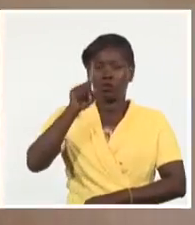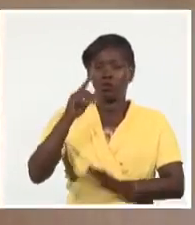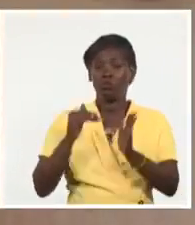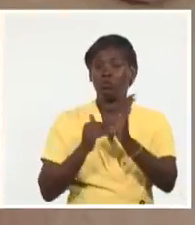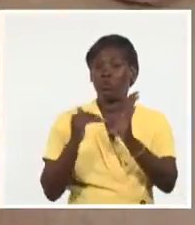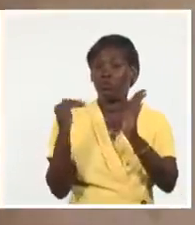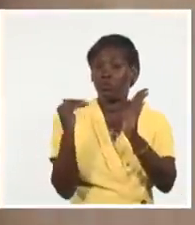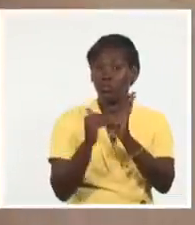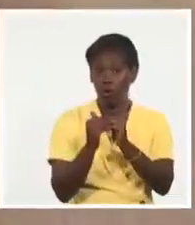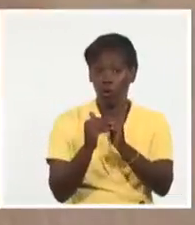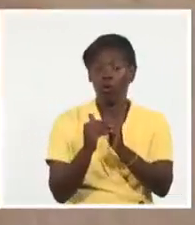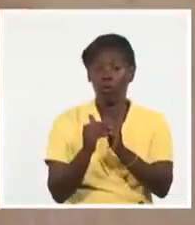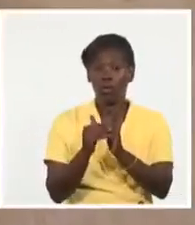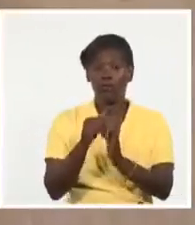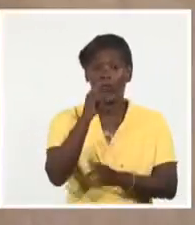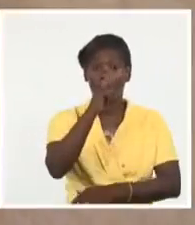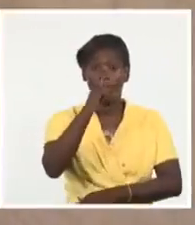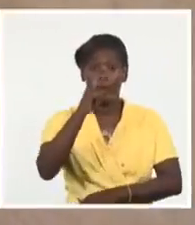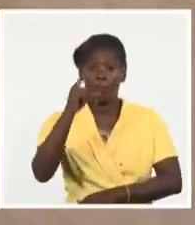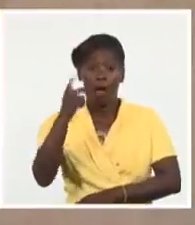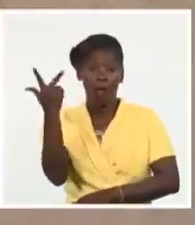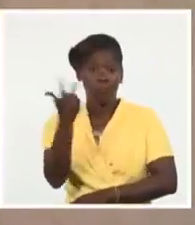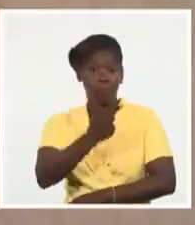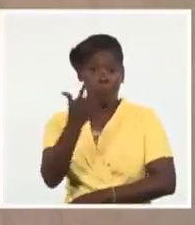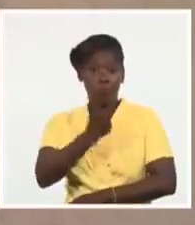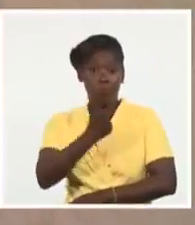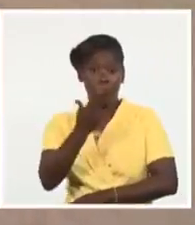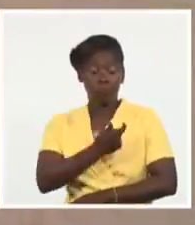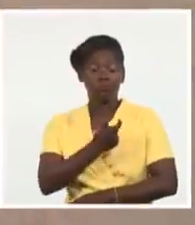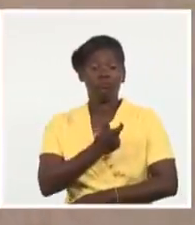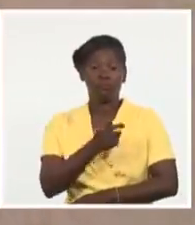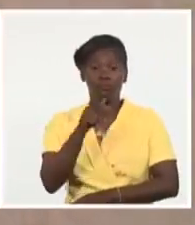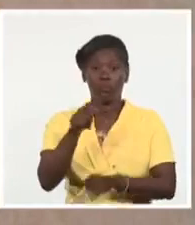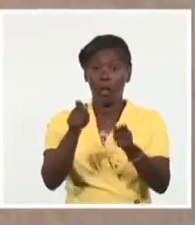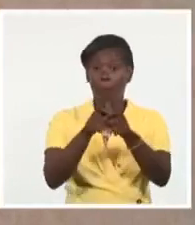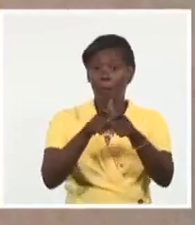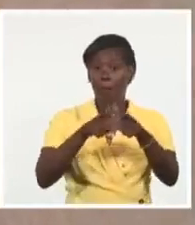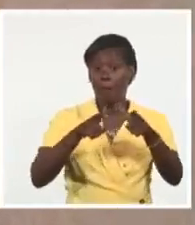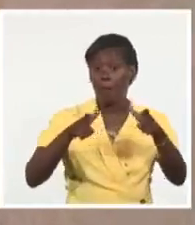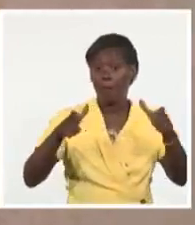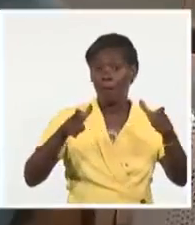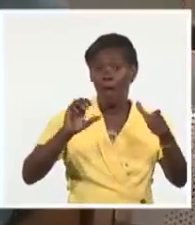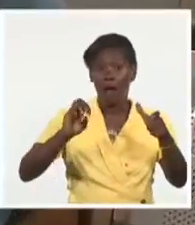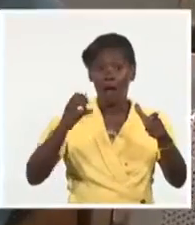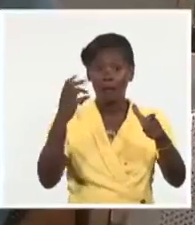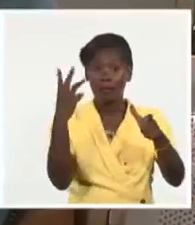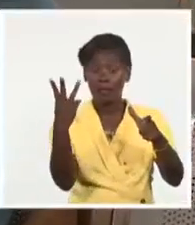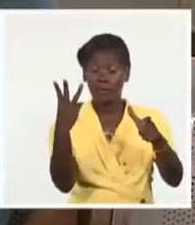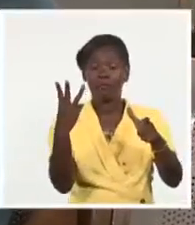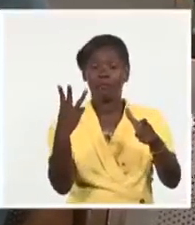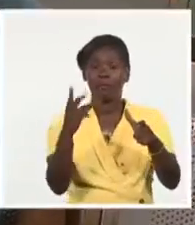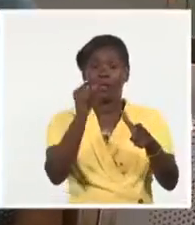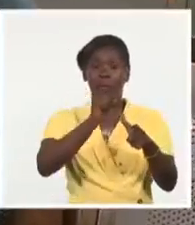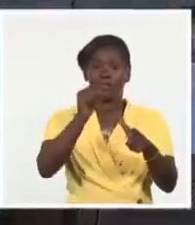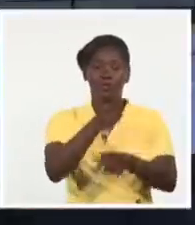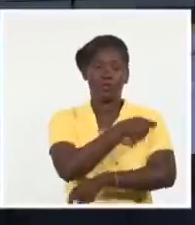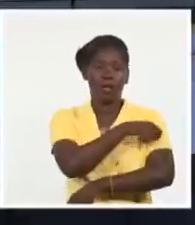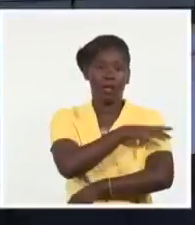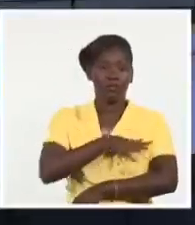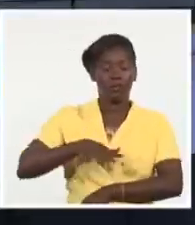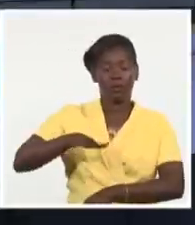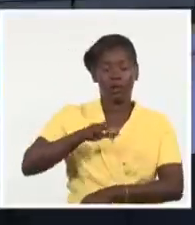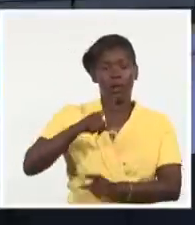283 dosis administradas de Soberana 02, Soberana Plus y Abdala, y más de 8 millones 240